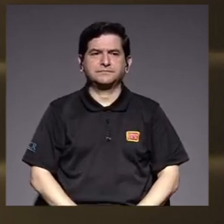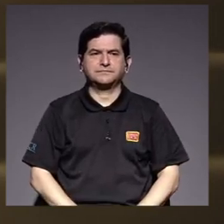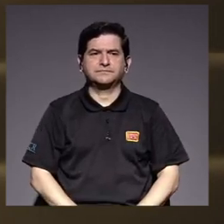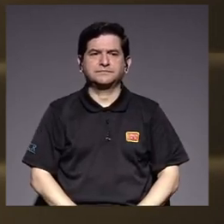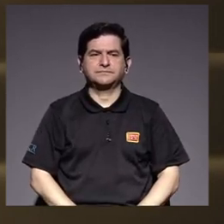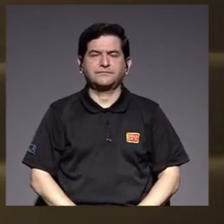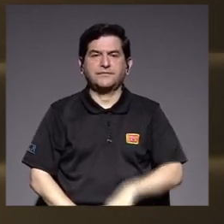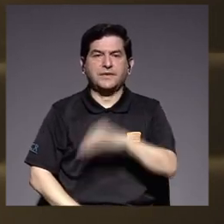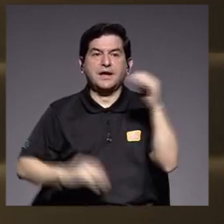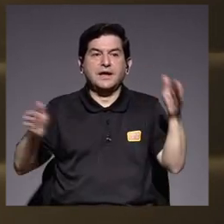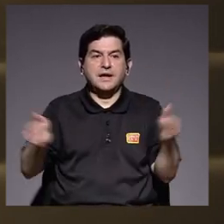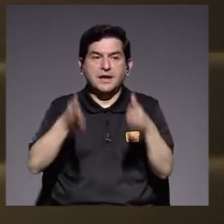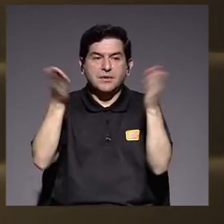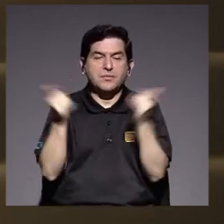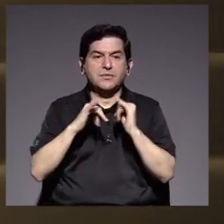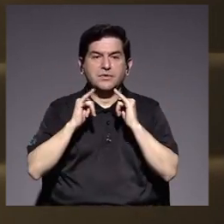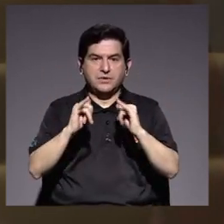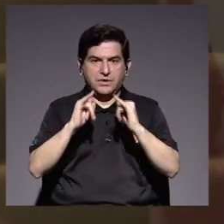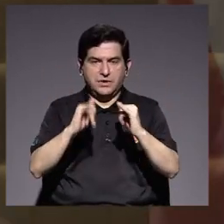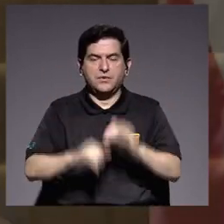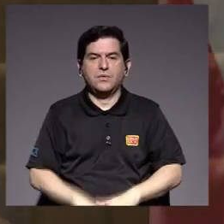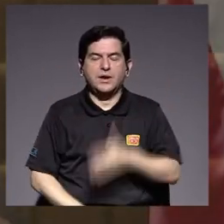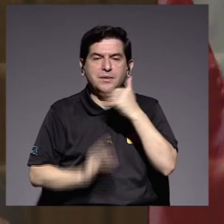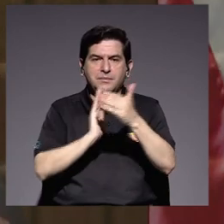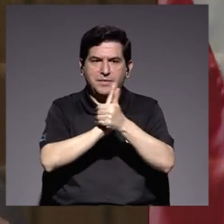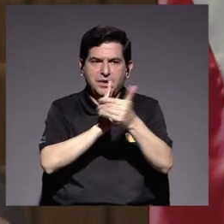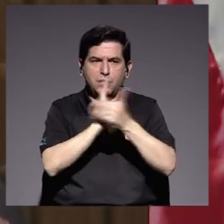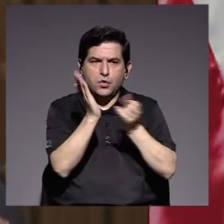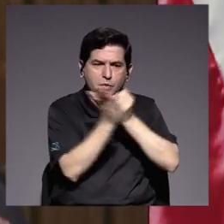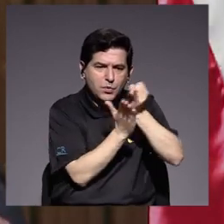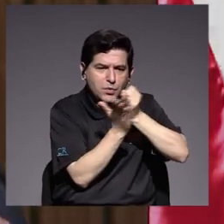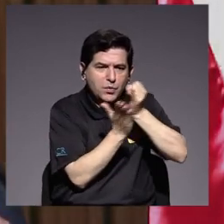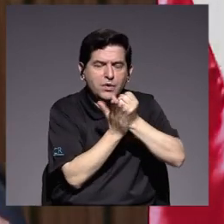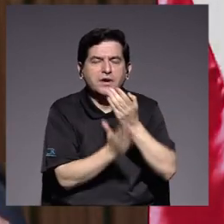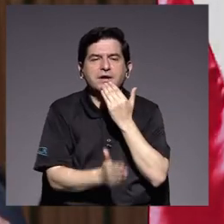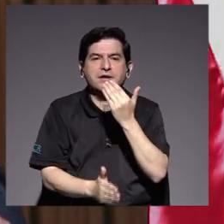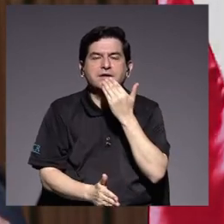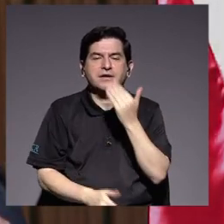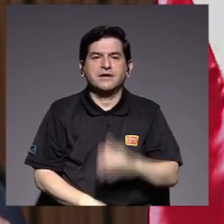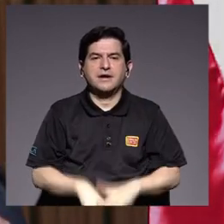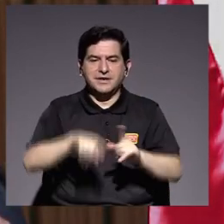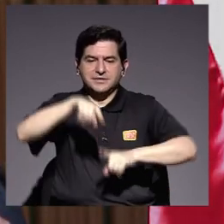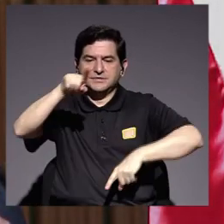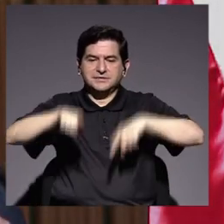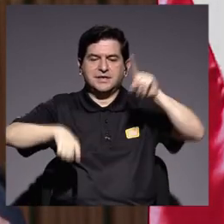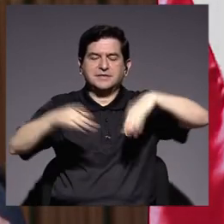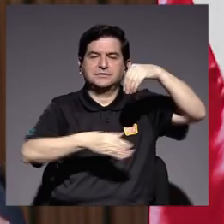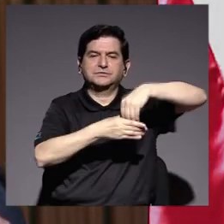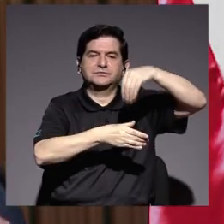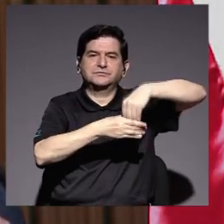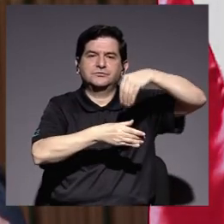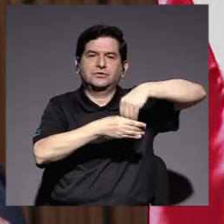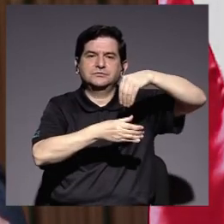y la promoción, así como la mejora de las capacidades para investigar gracias a la diversificación de fondos.